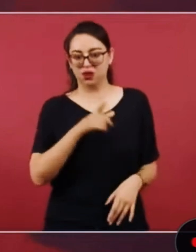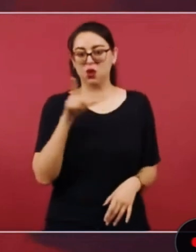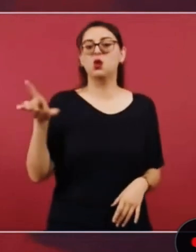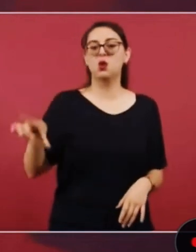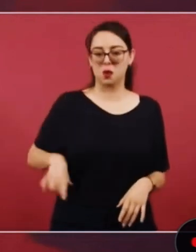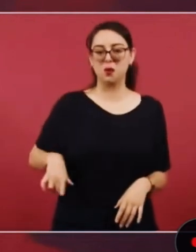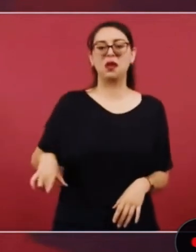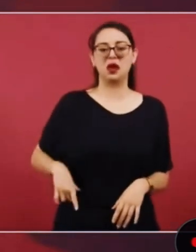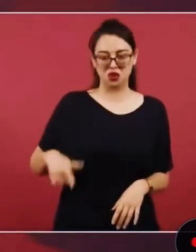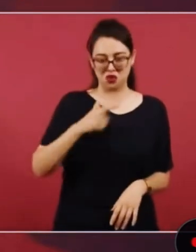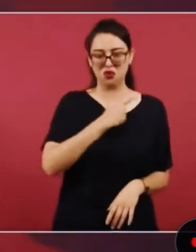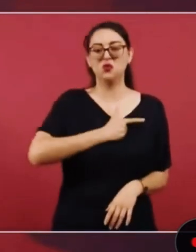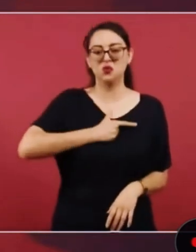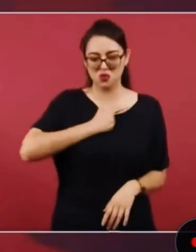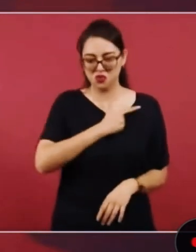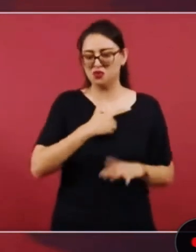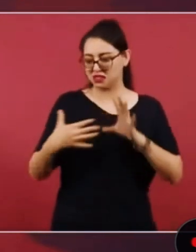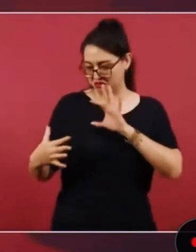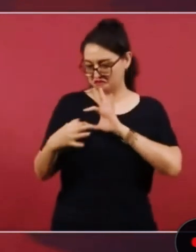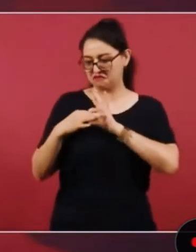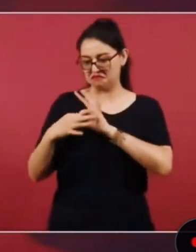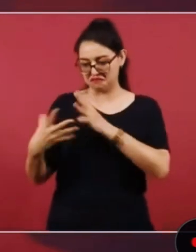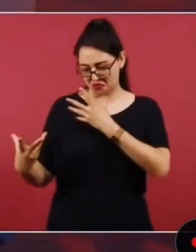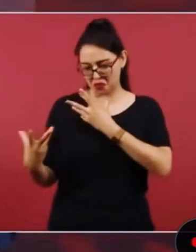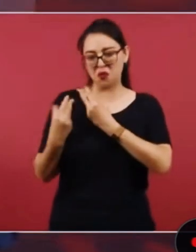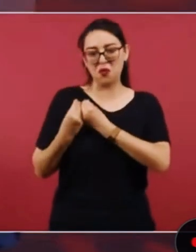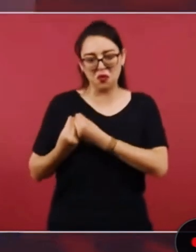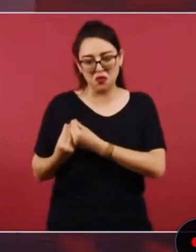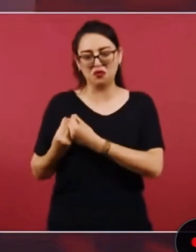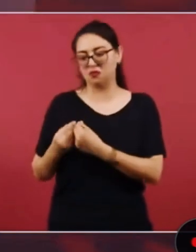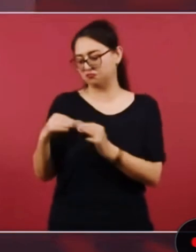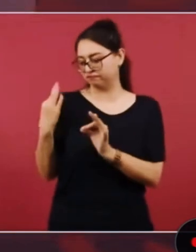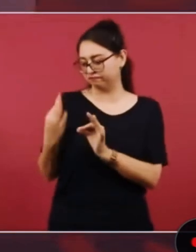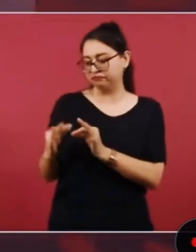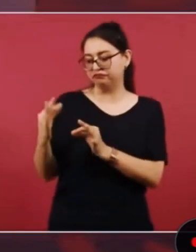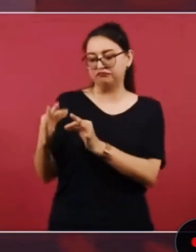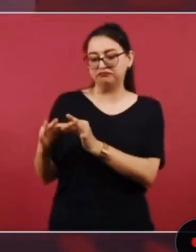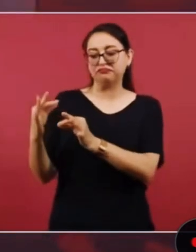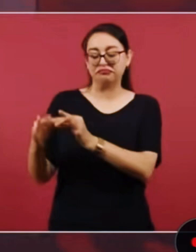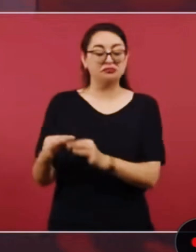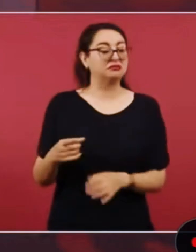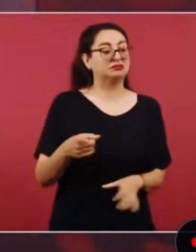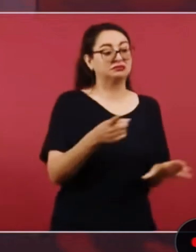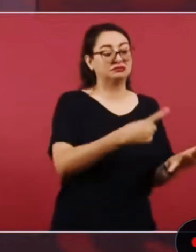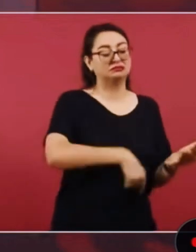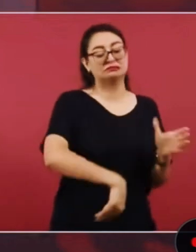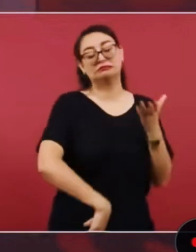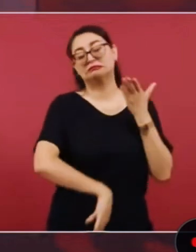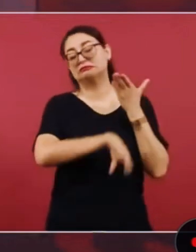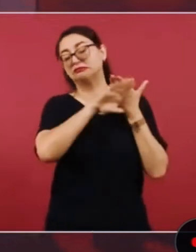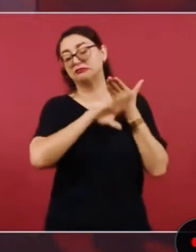y ofrecemos disculpas a nuestros adversarios pero ojalá y nos entiendan